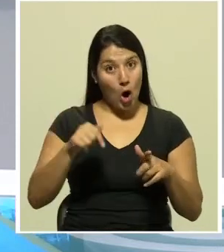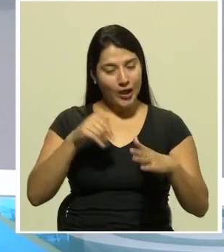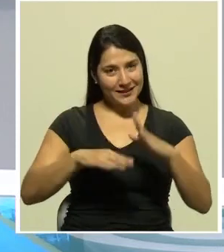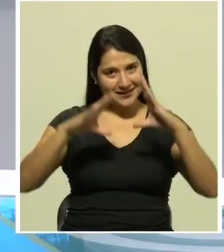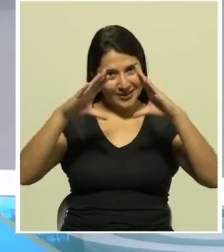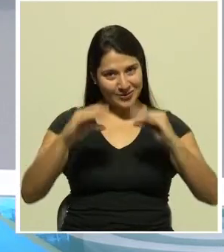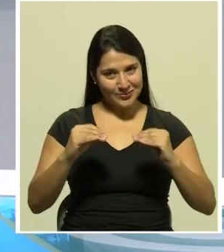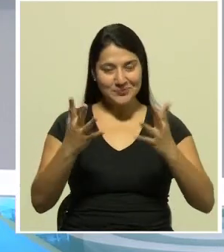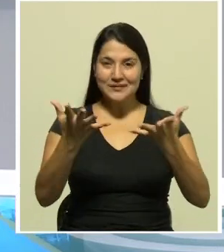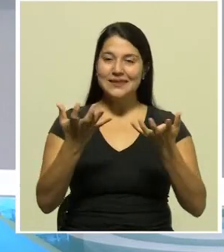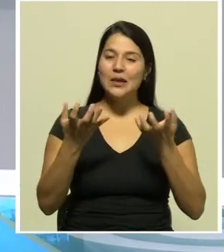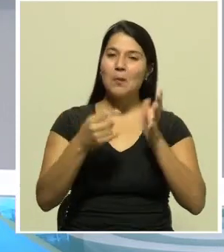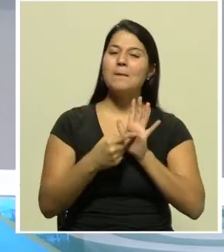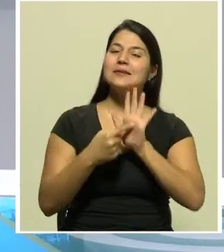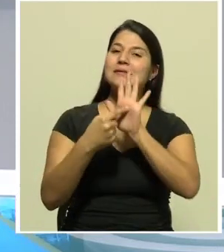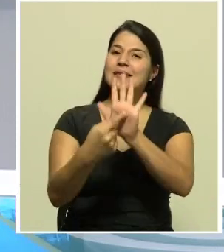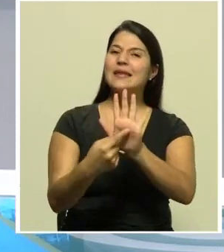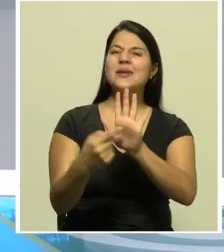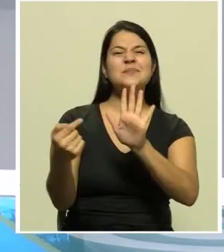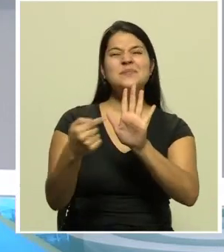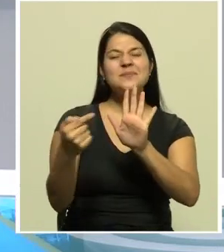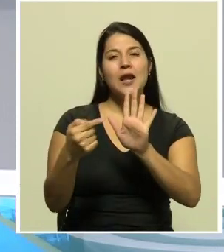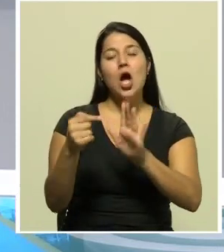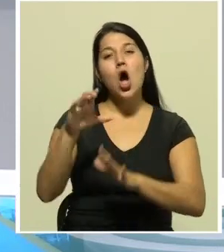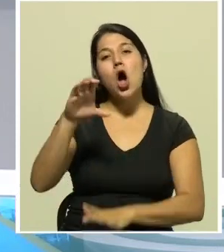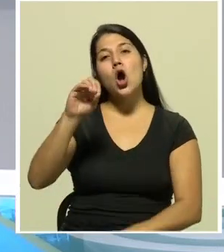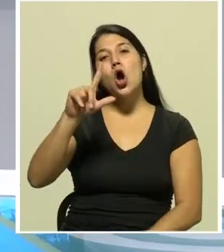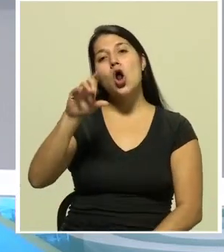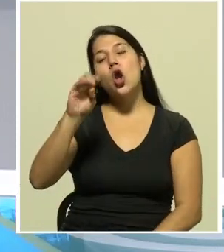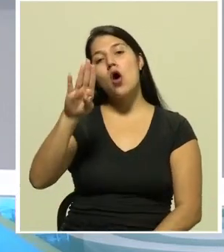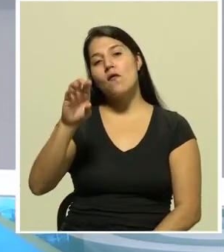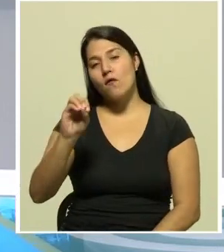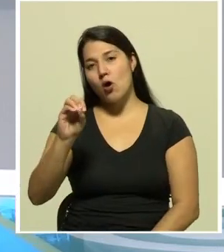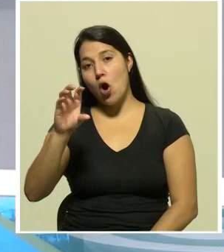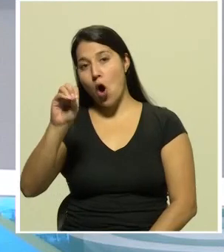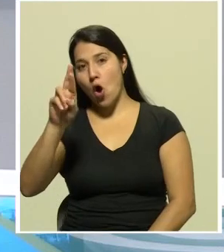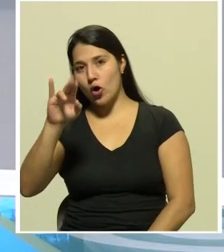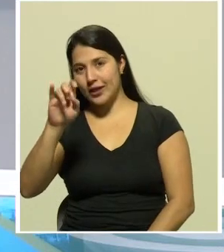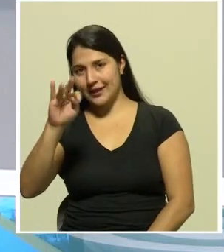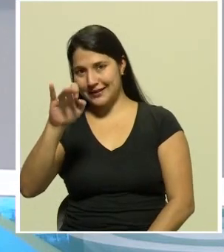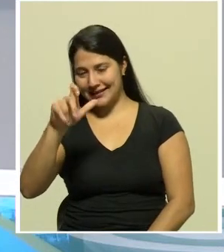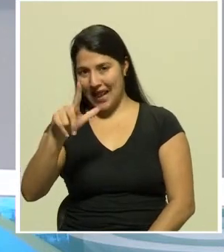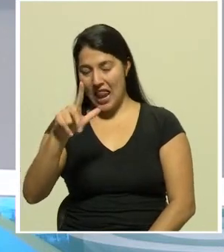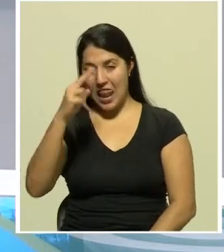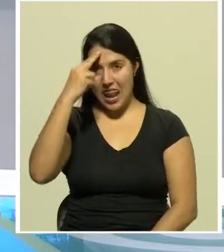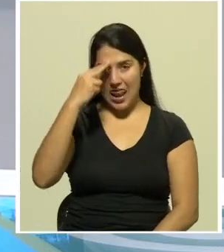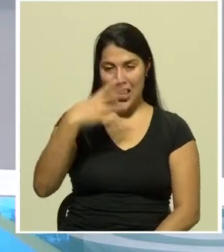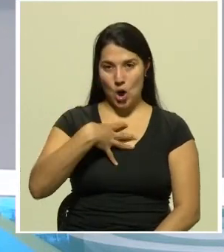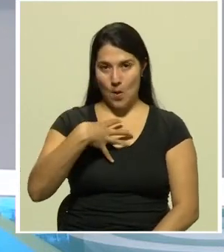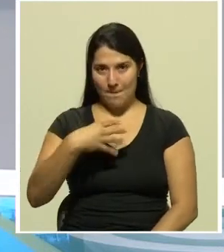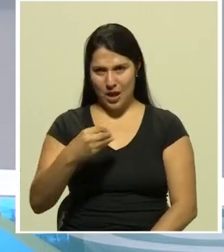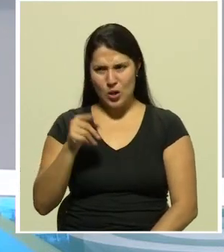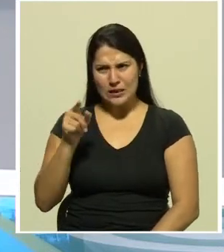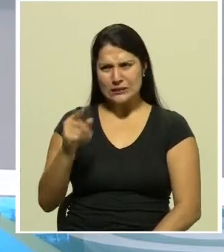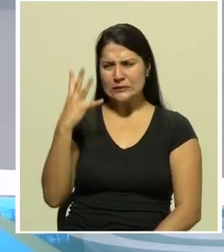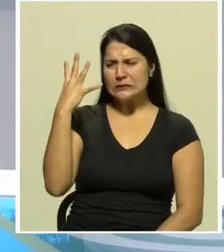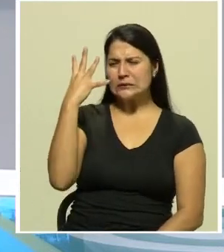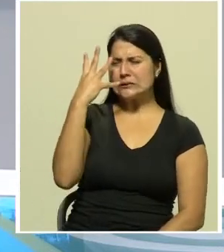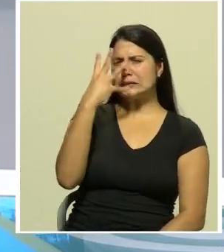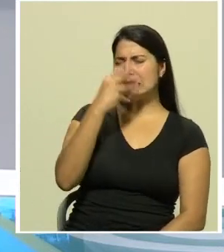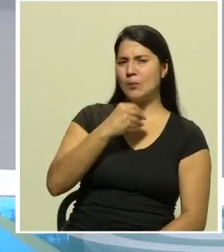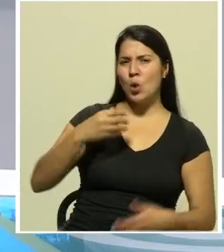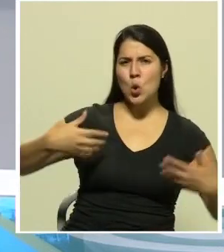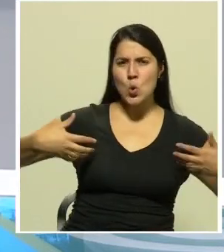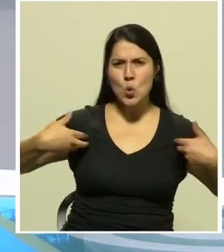les presentamos al colobo oriental negro y blanco es un hermoso primate